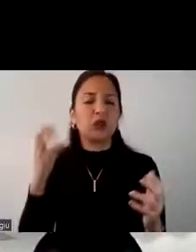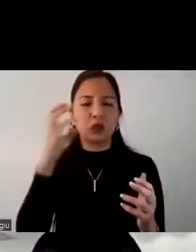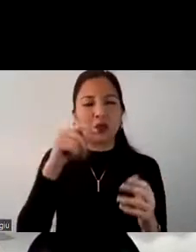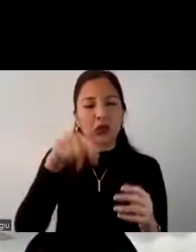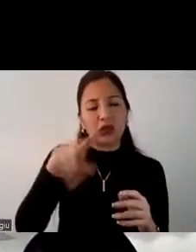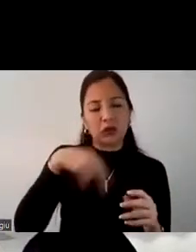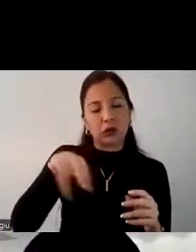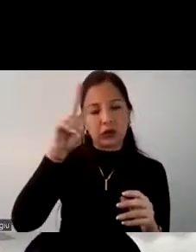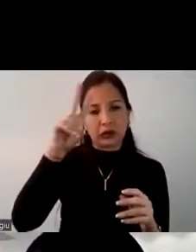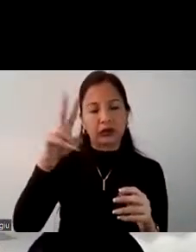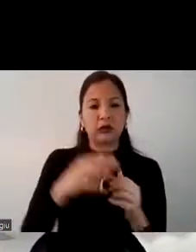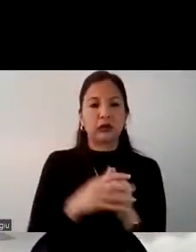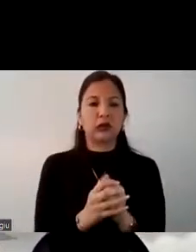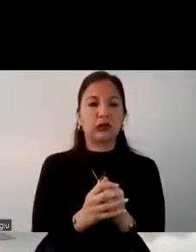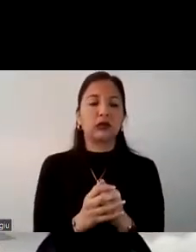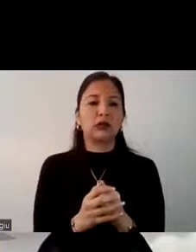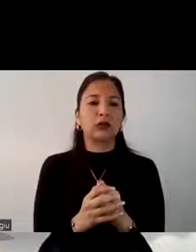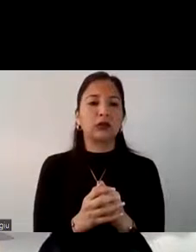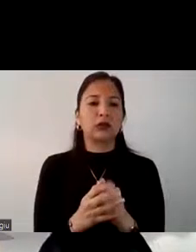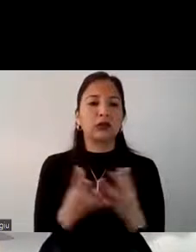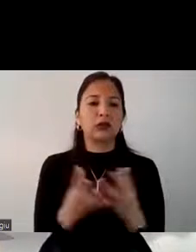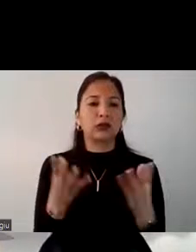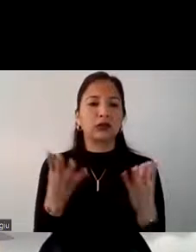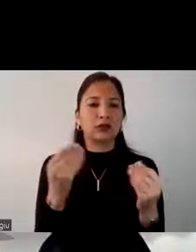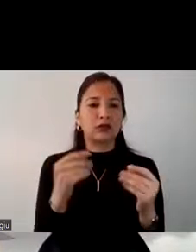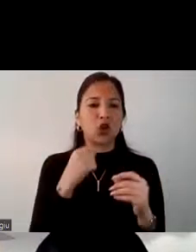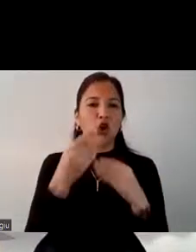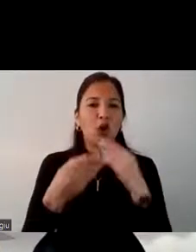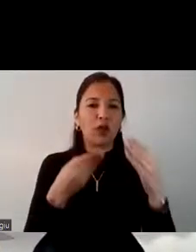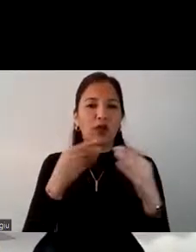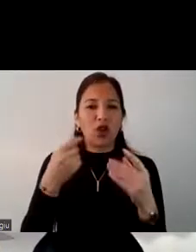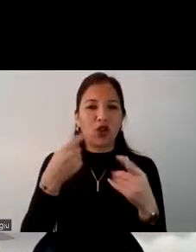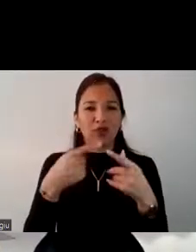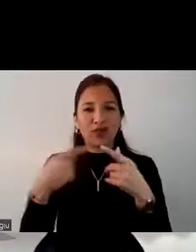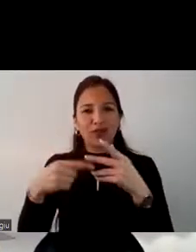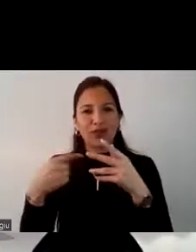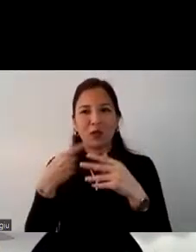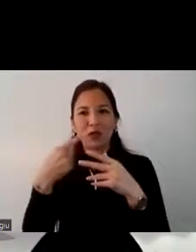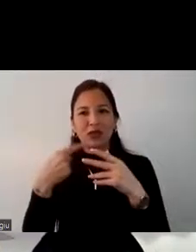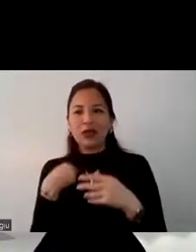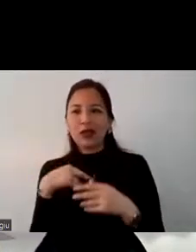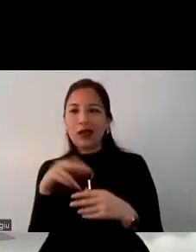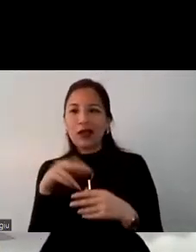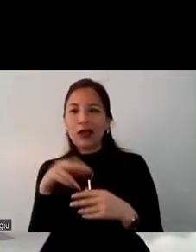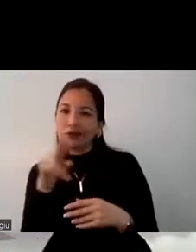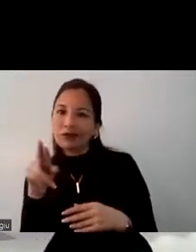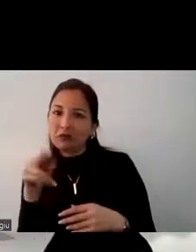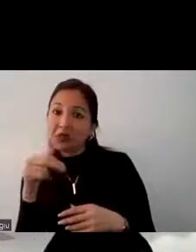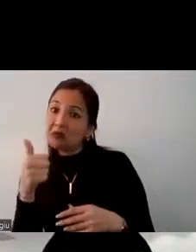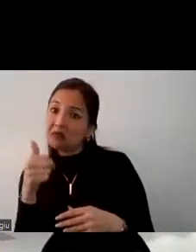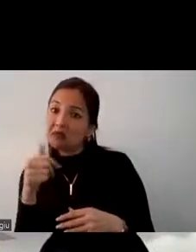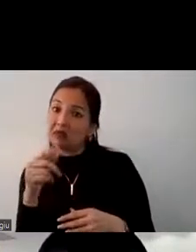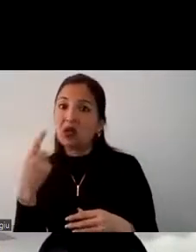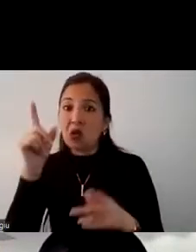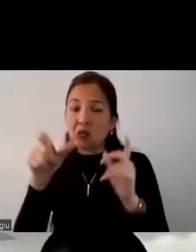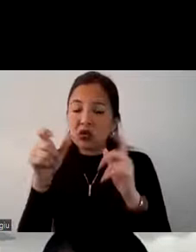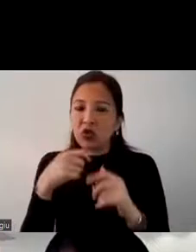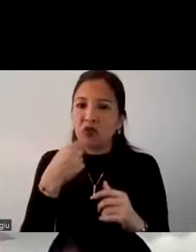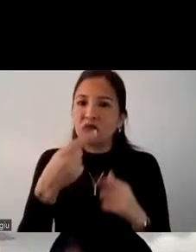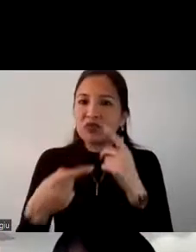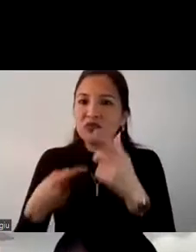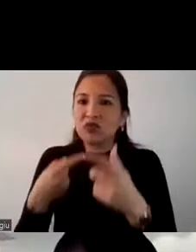y seguía mucho de los comentarios y las calificaciones que dan otras personas porque se piensa que en los foros uno da